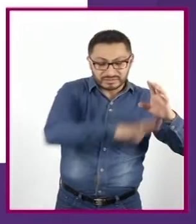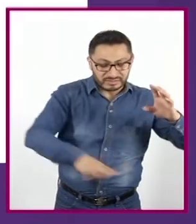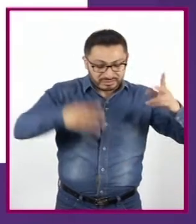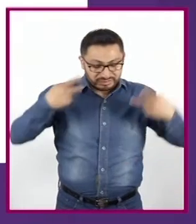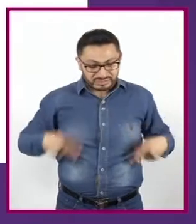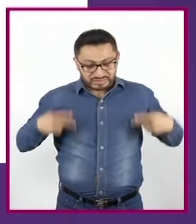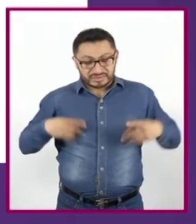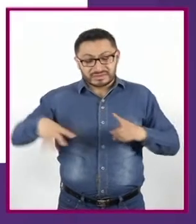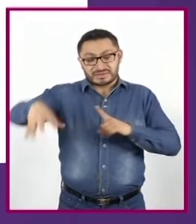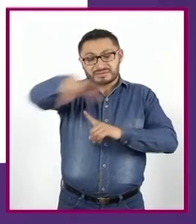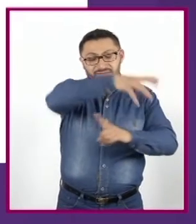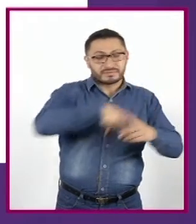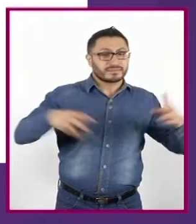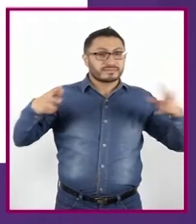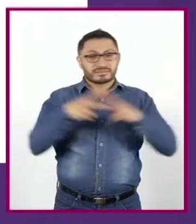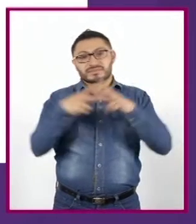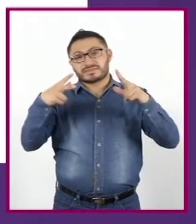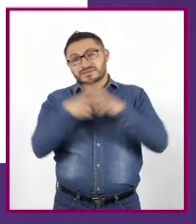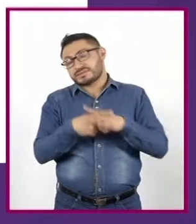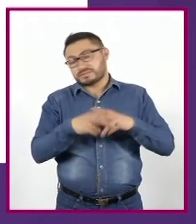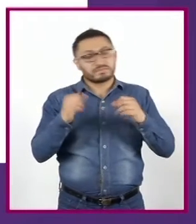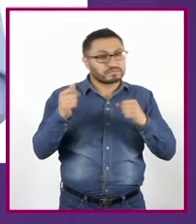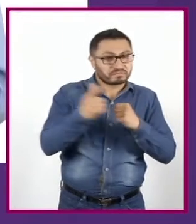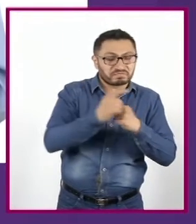Pelea o agresión